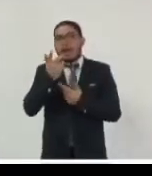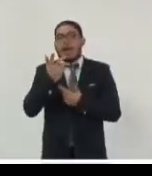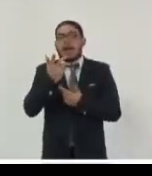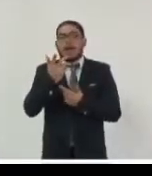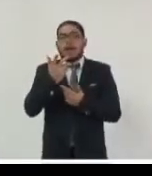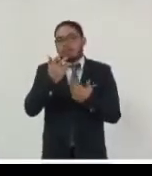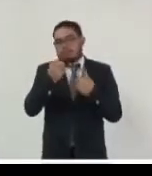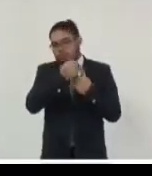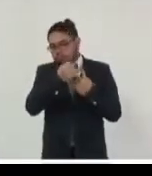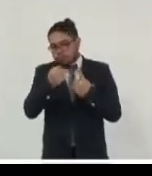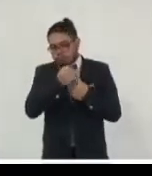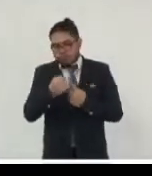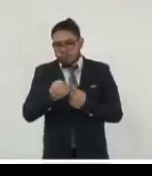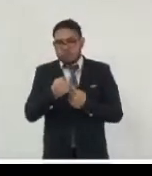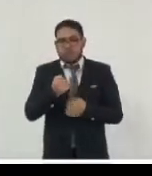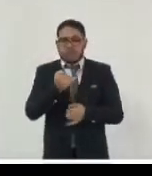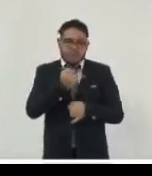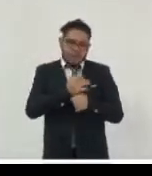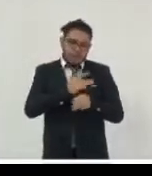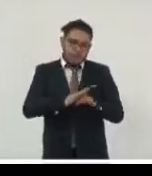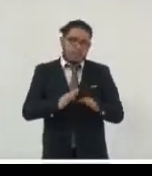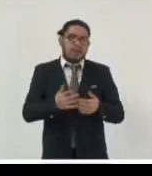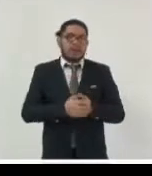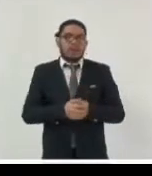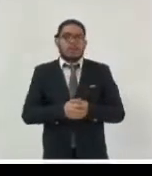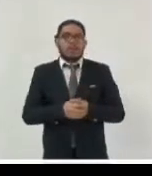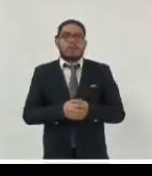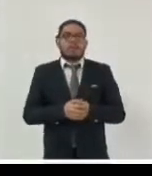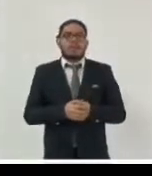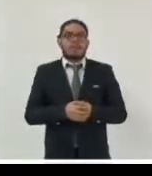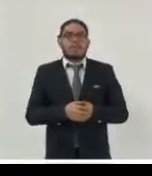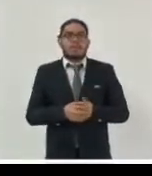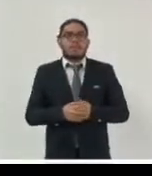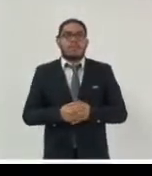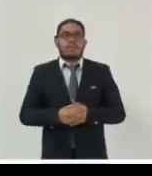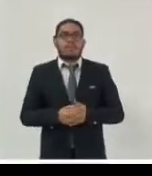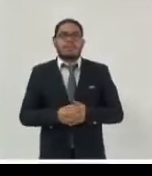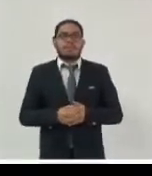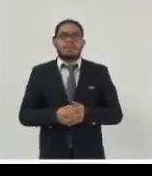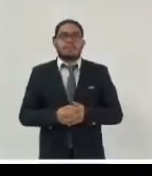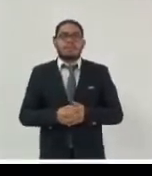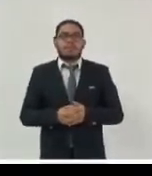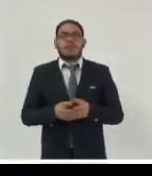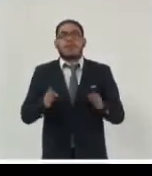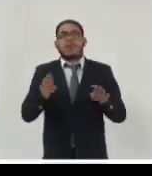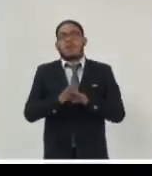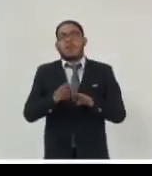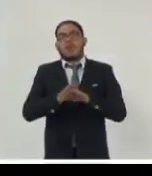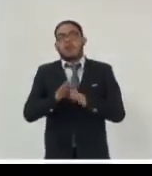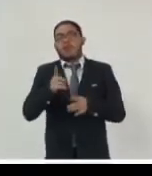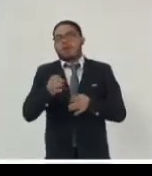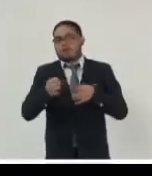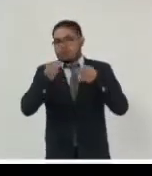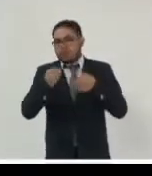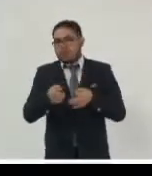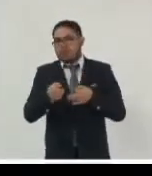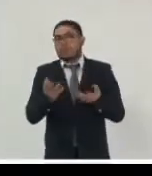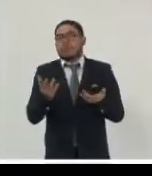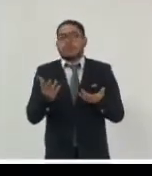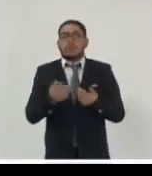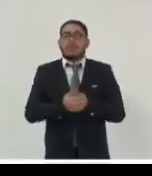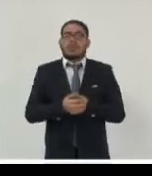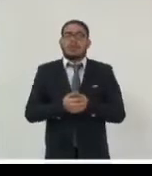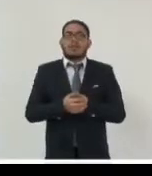que el sistema de gestión documental tiene una serie de tareas previas como es la identificación en su doble sentido de reconocer atributos de